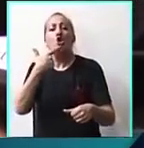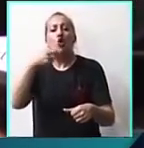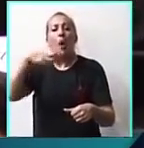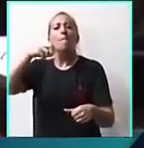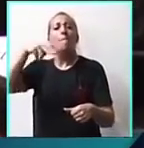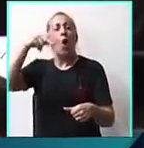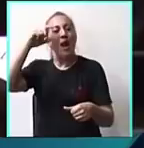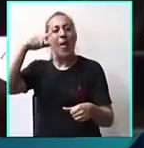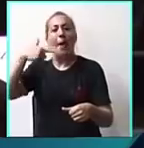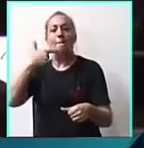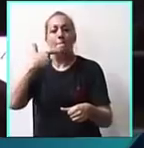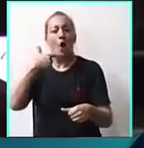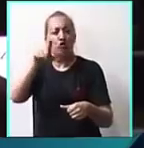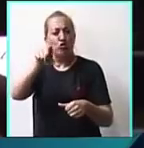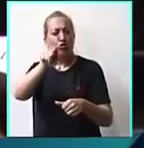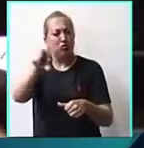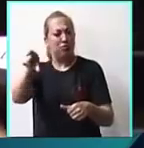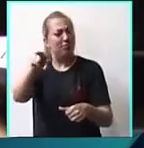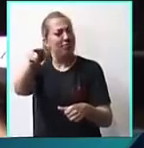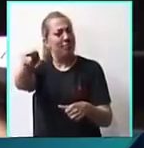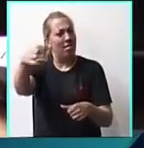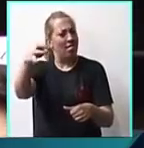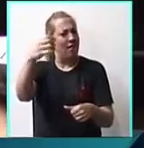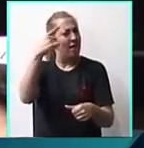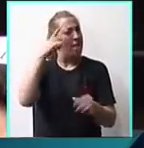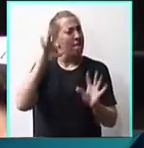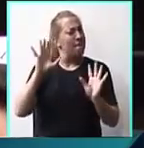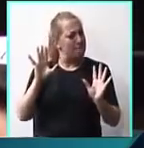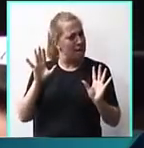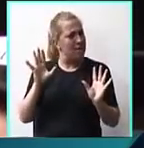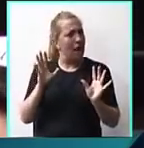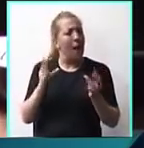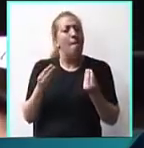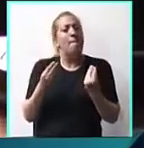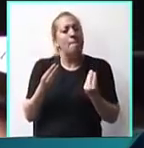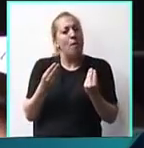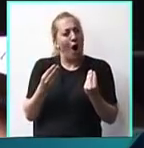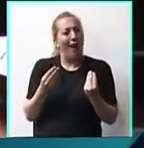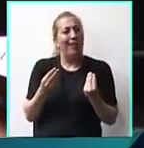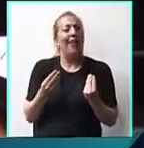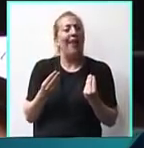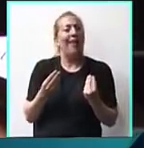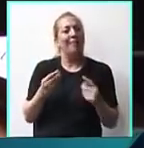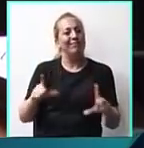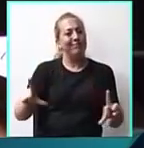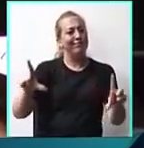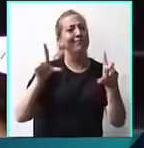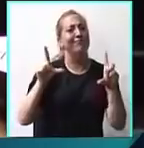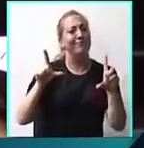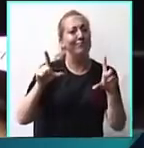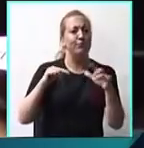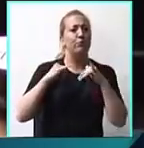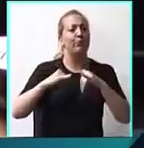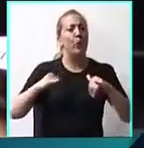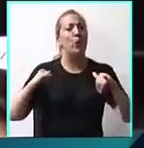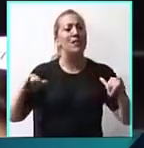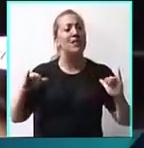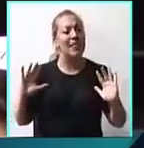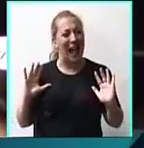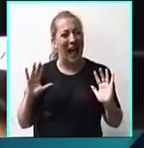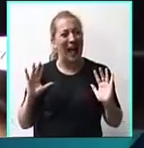Piénsenlo, piénsenlo, piensen en poner esos carteles, porque tal vez los hacen desde un lugar publicitario y